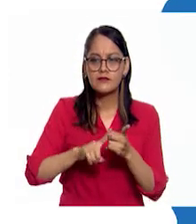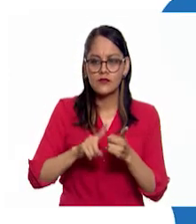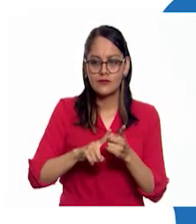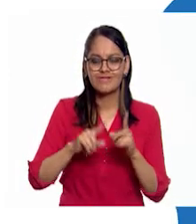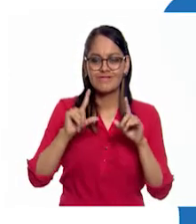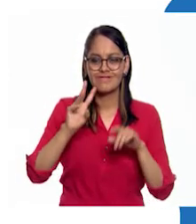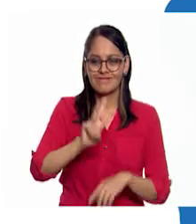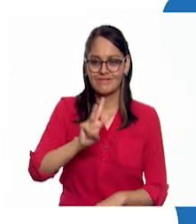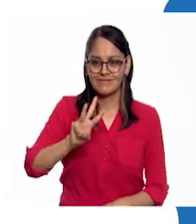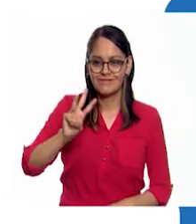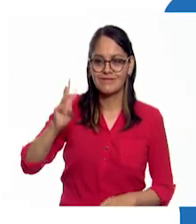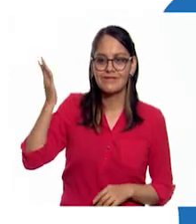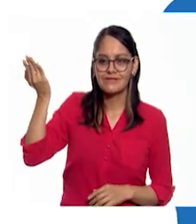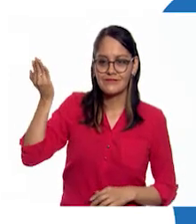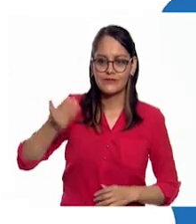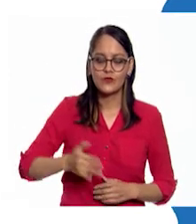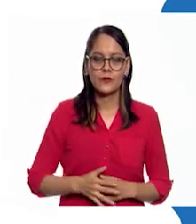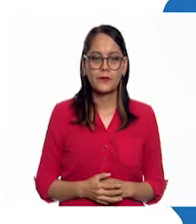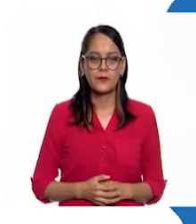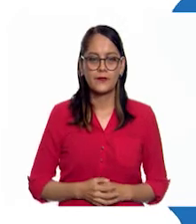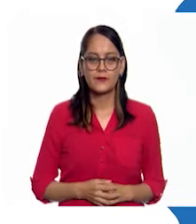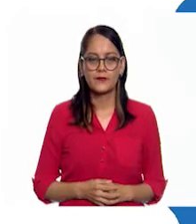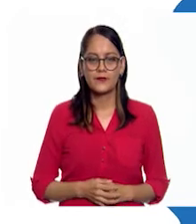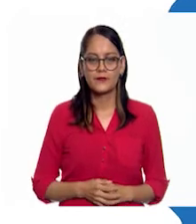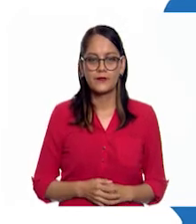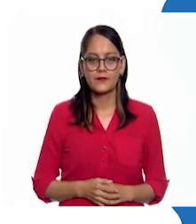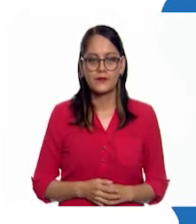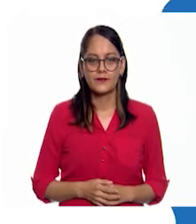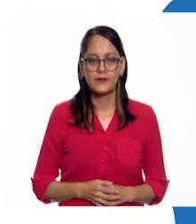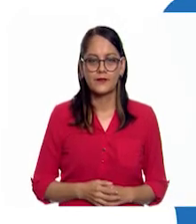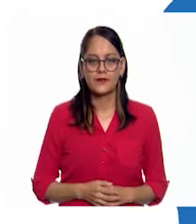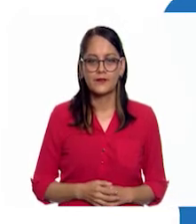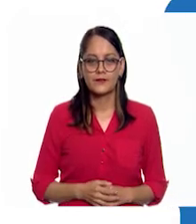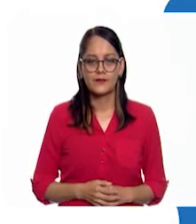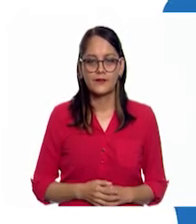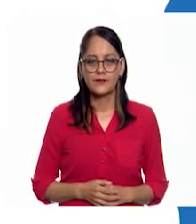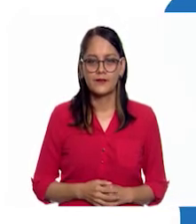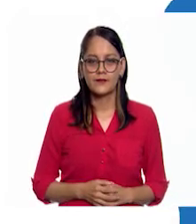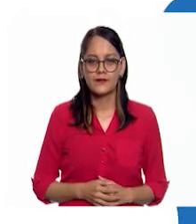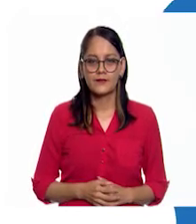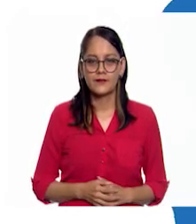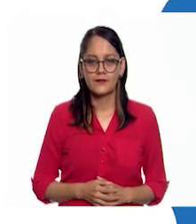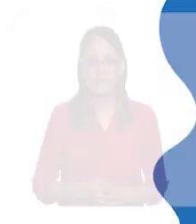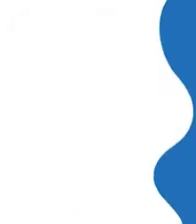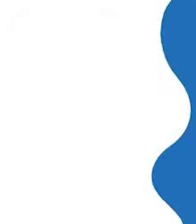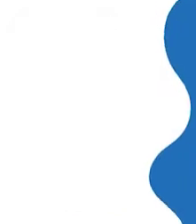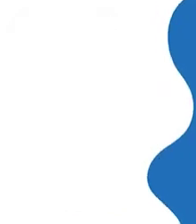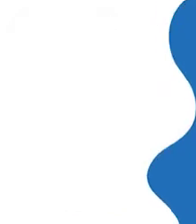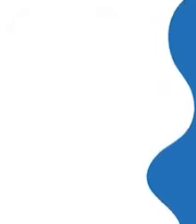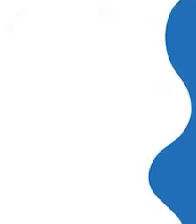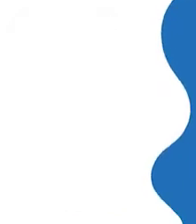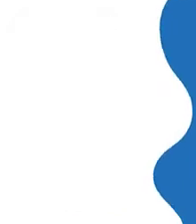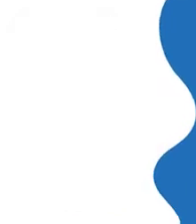la siguiente liga. aprendeencasa.cep.gob.mx.